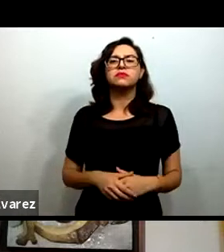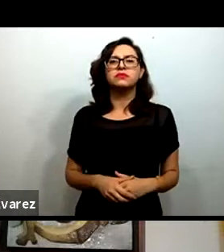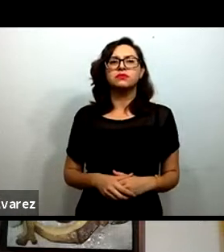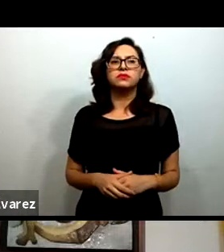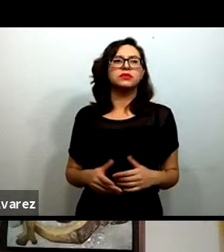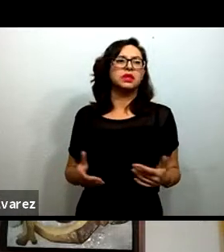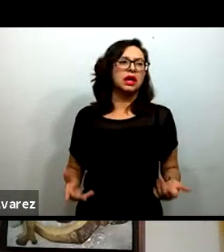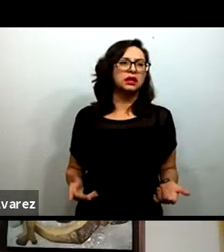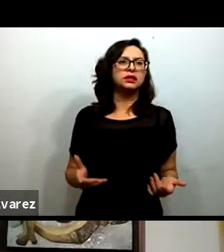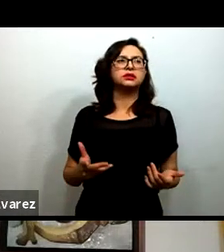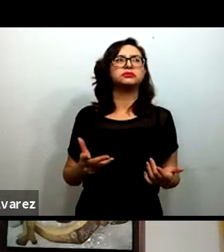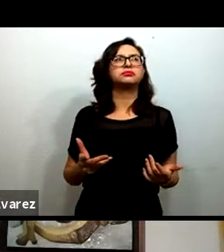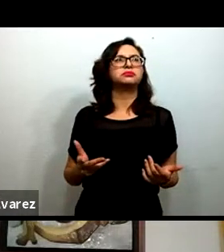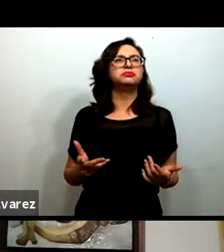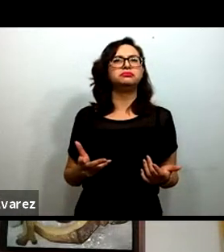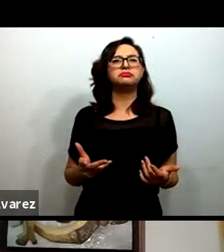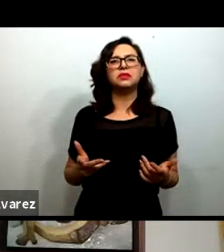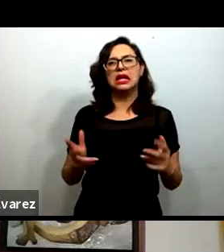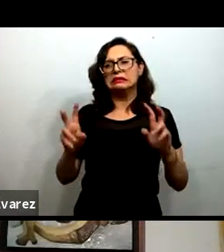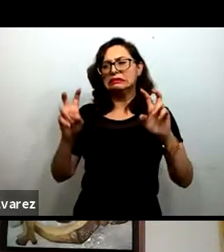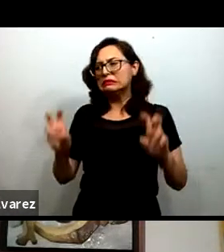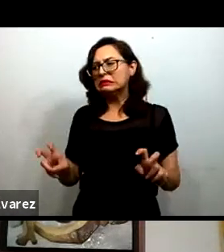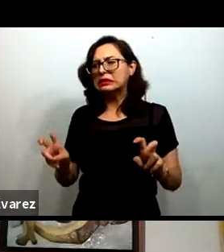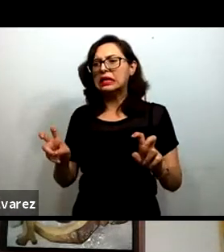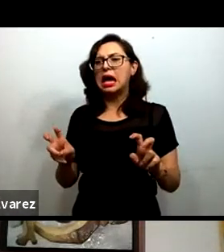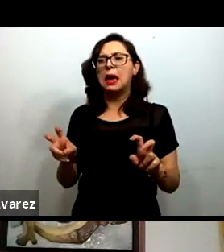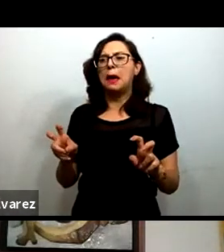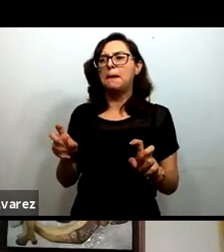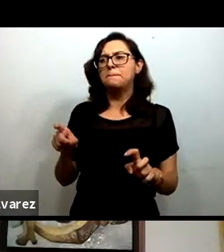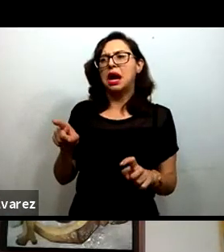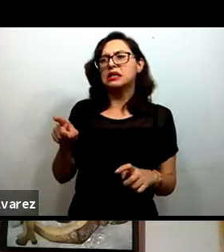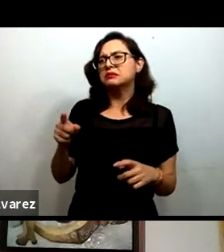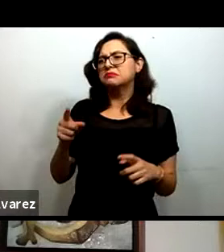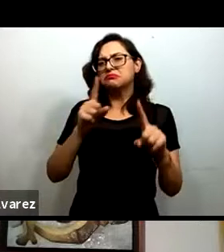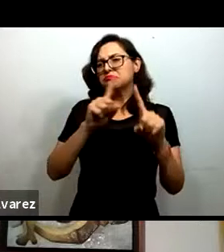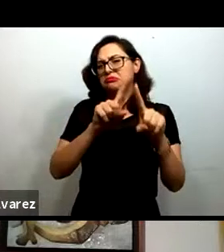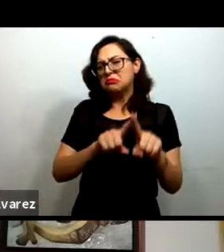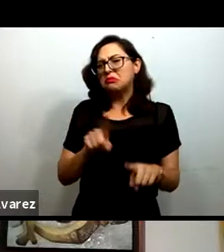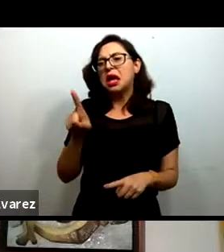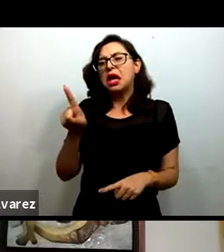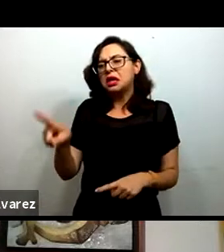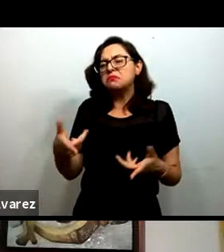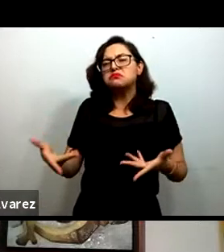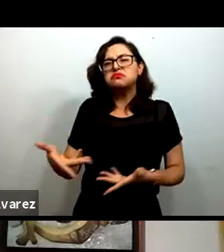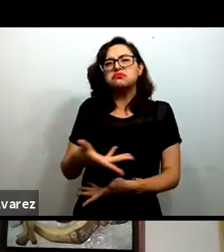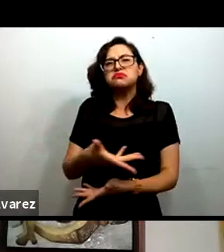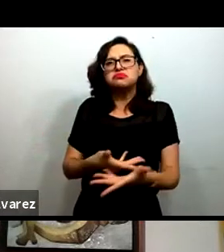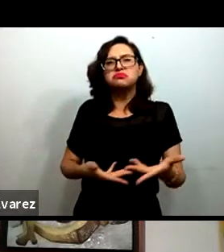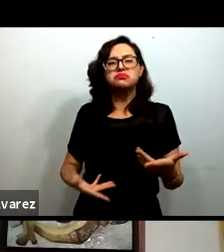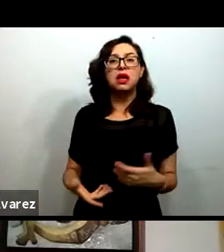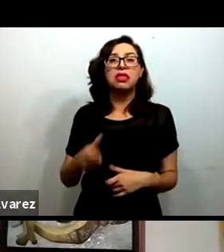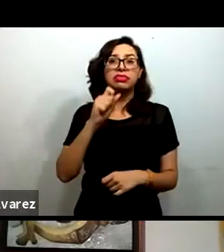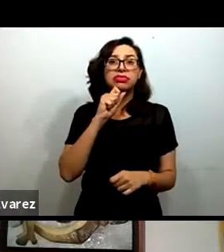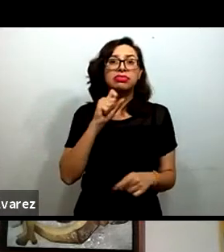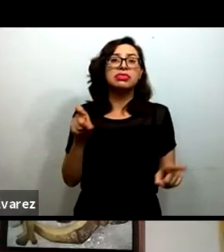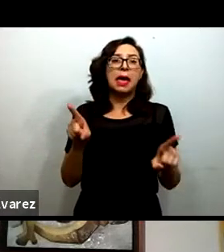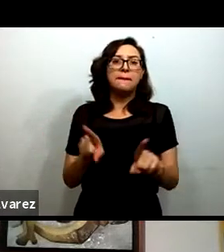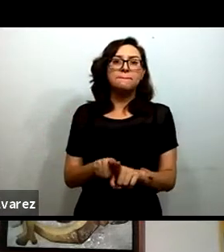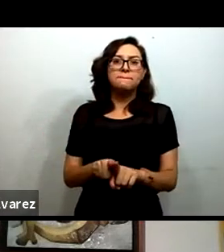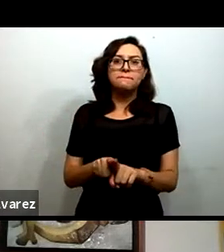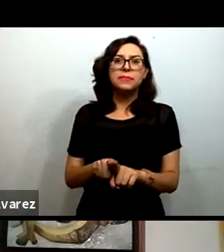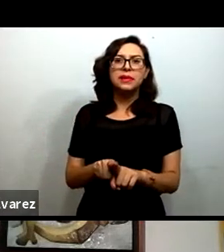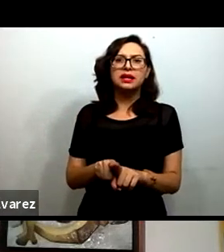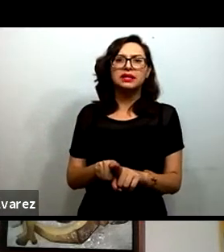distintos acercamientos en el eje vertebral de su trayectoria profesional. También contamos con